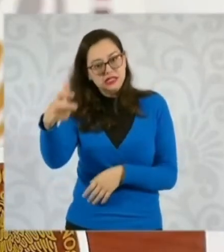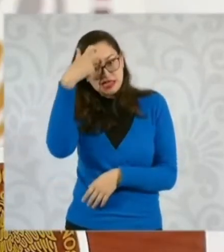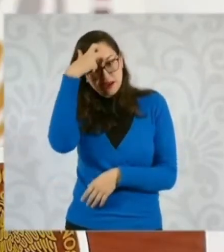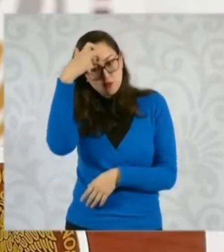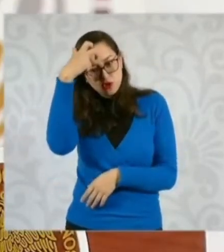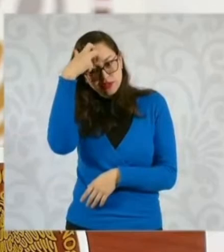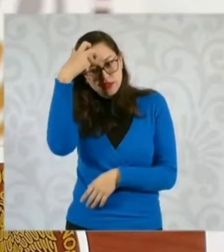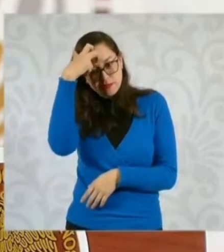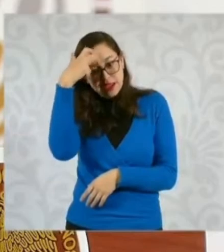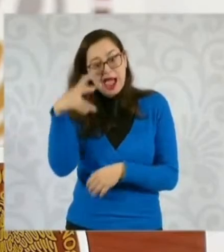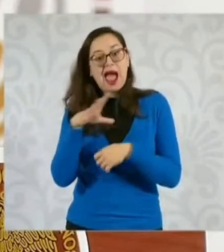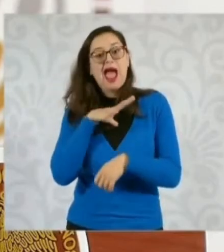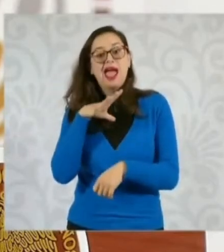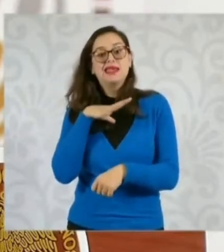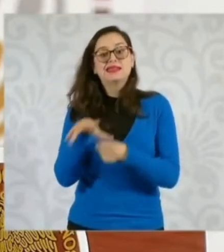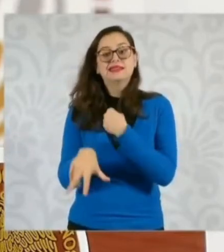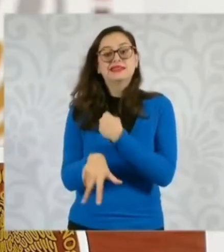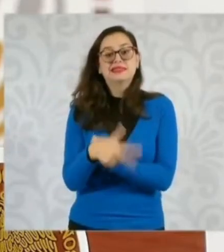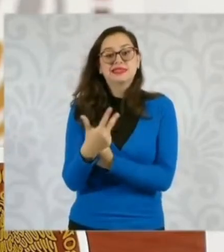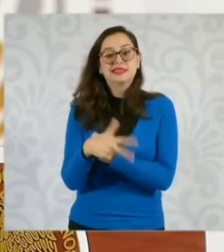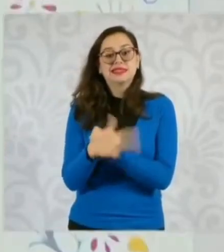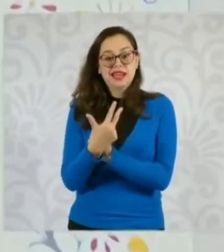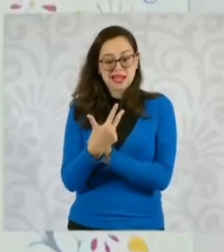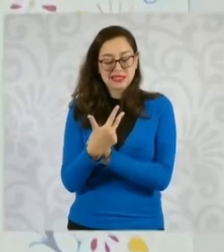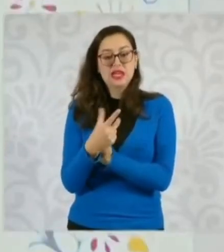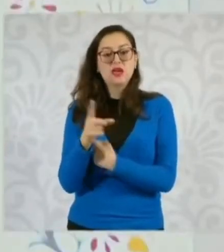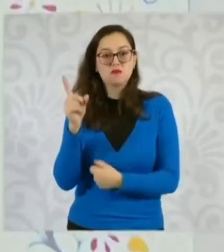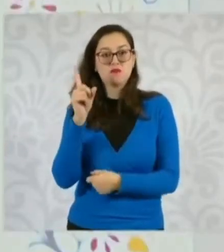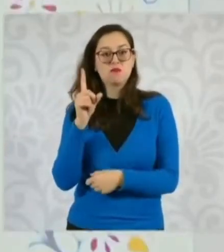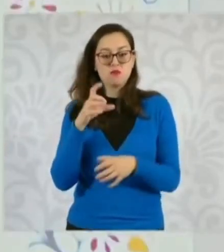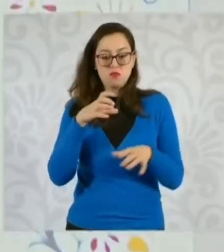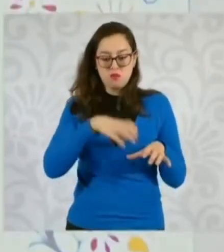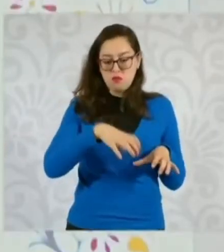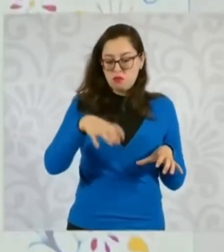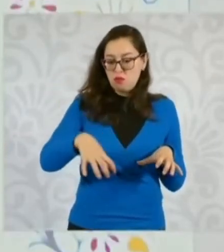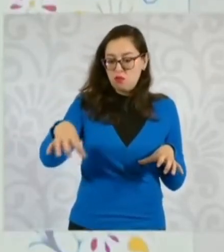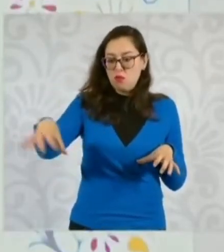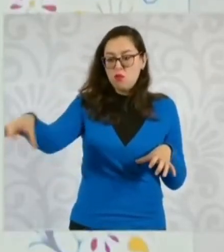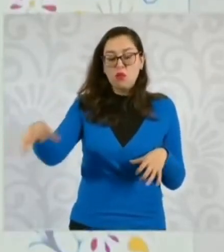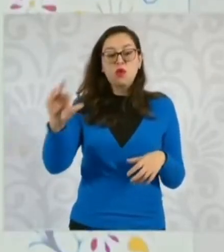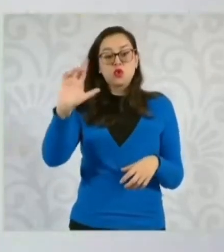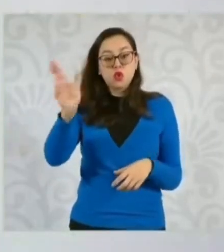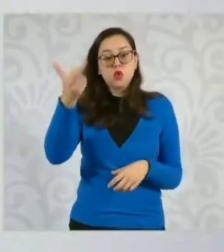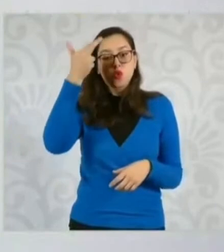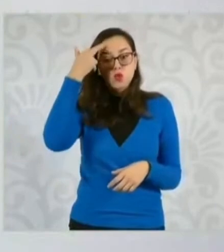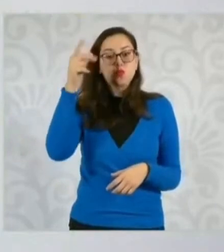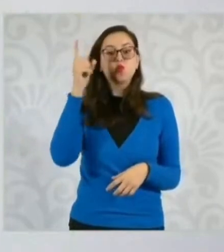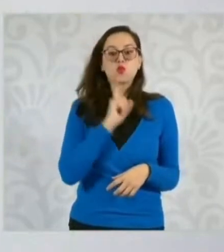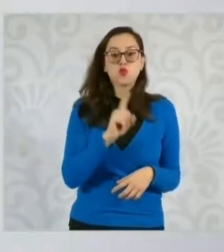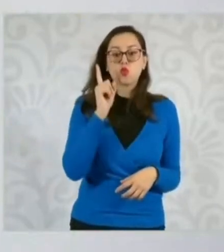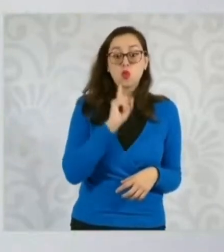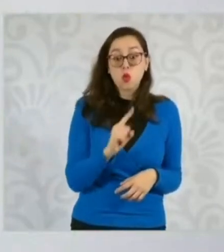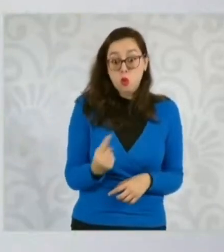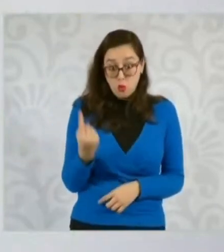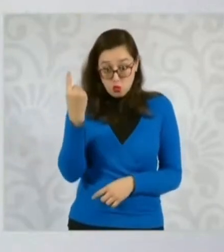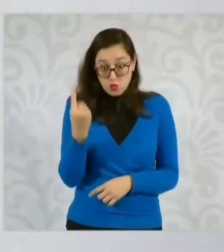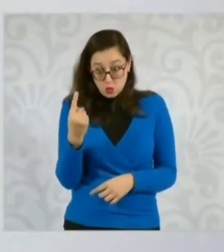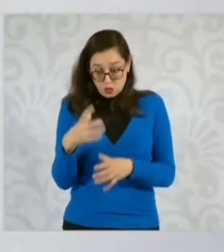monumentos es a las heroínas anónimas, que